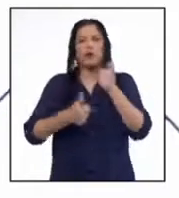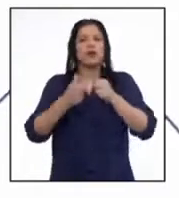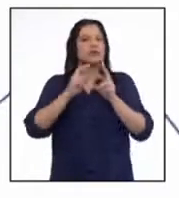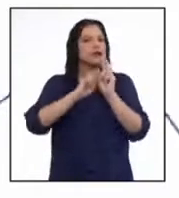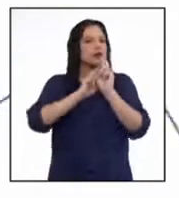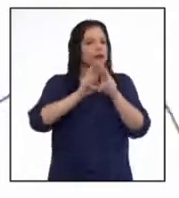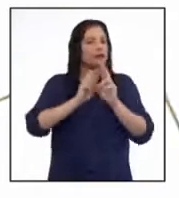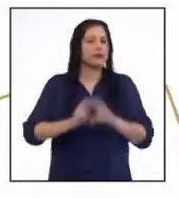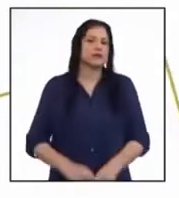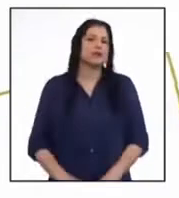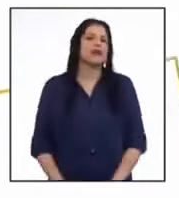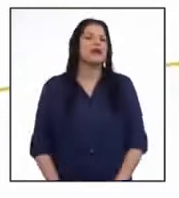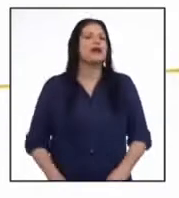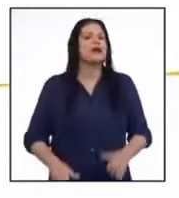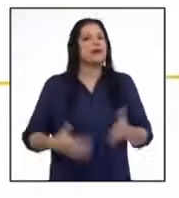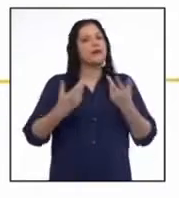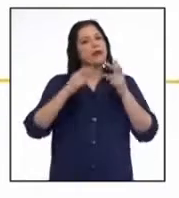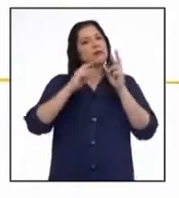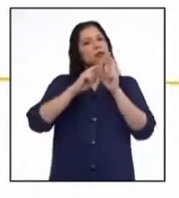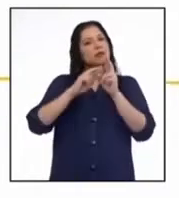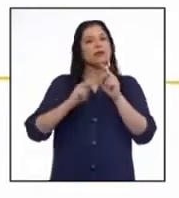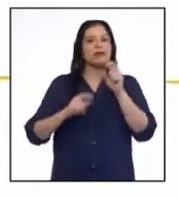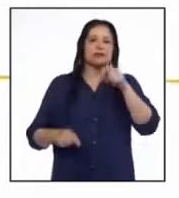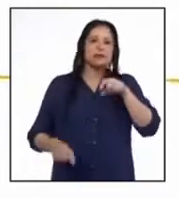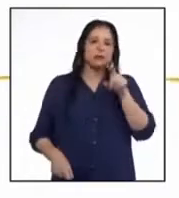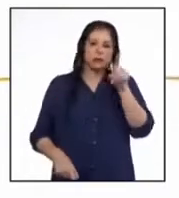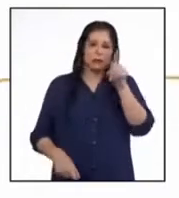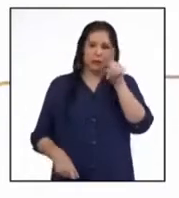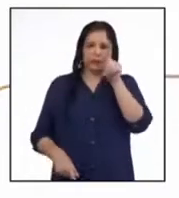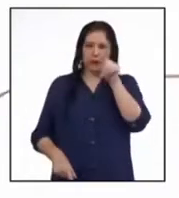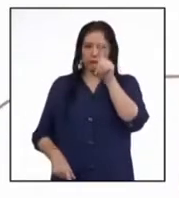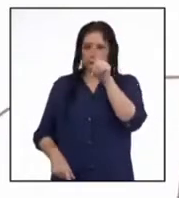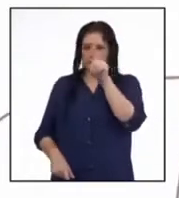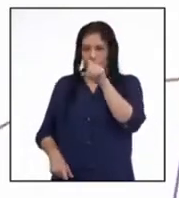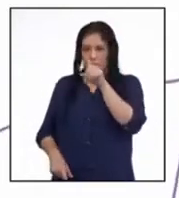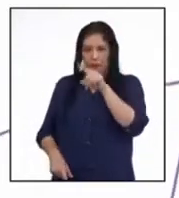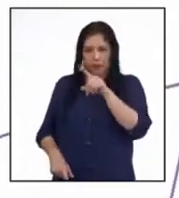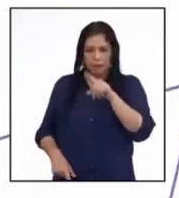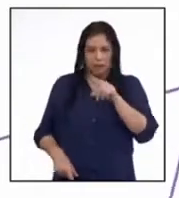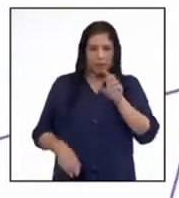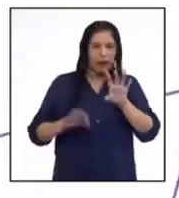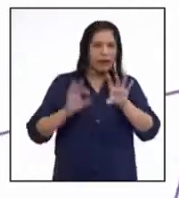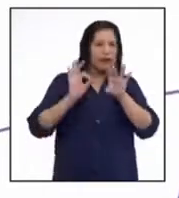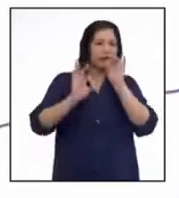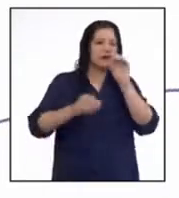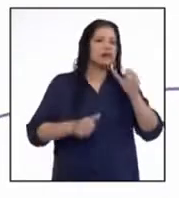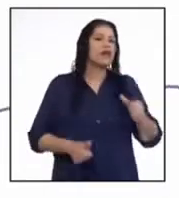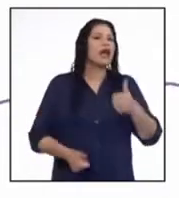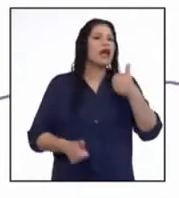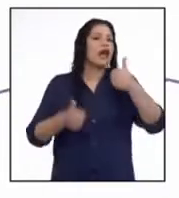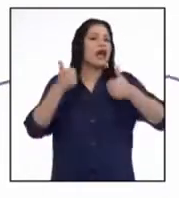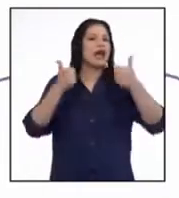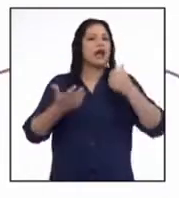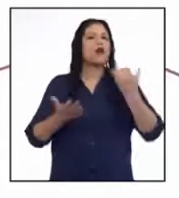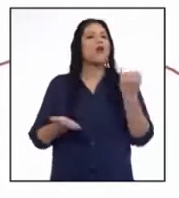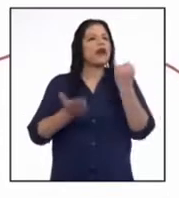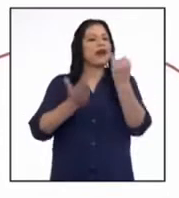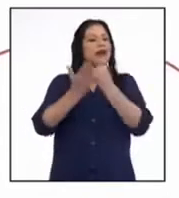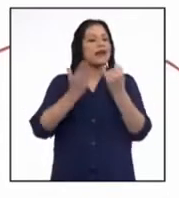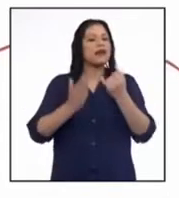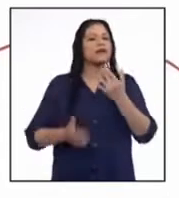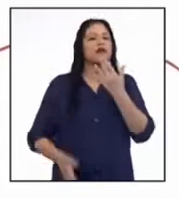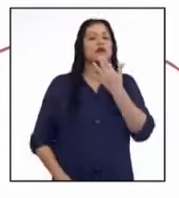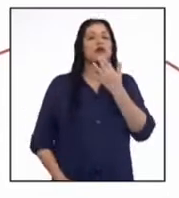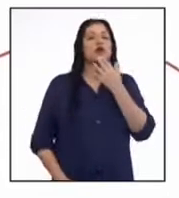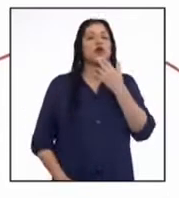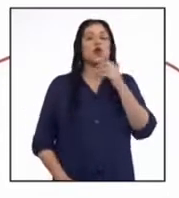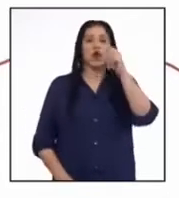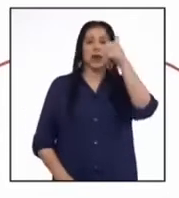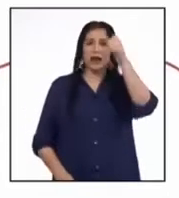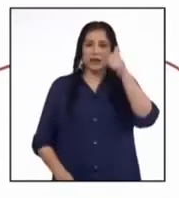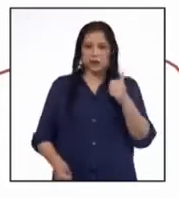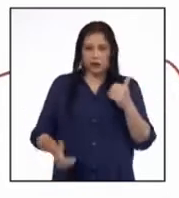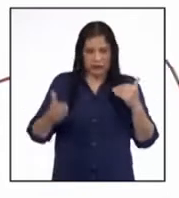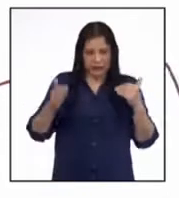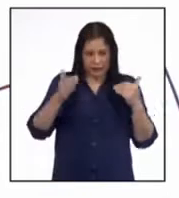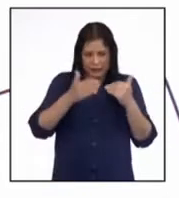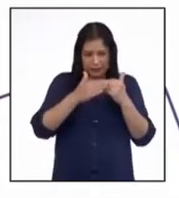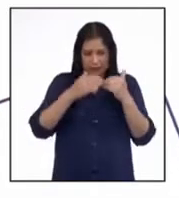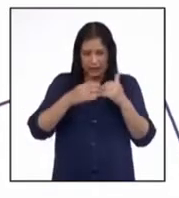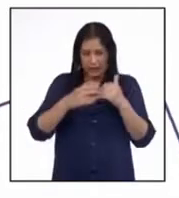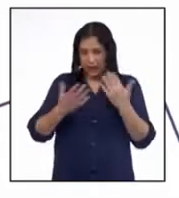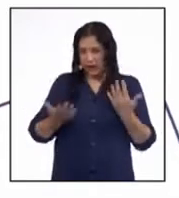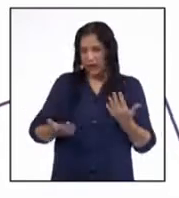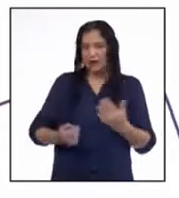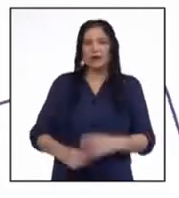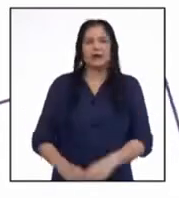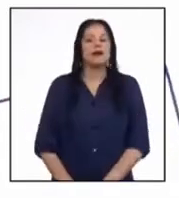Para responder debemos fijarnos en cada atributo y detectar en cuál de ellos el gráfico azul está más próximo al polígono exterior,